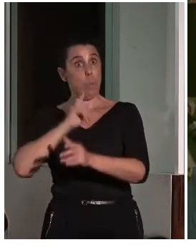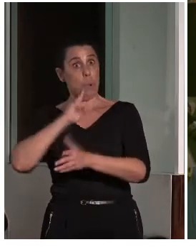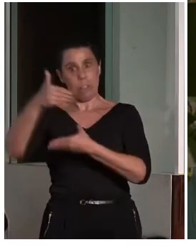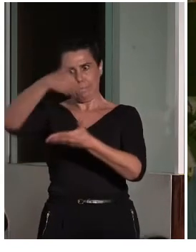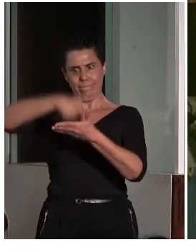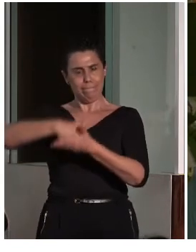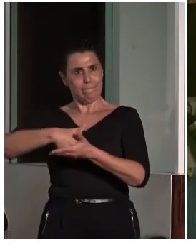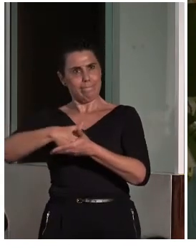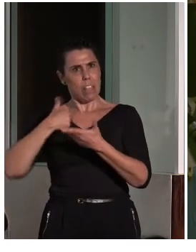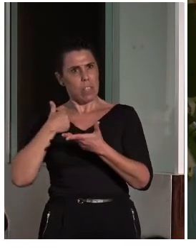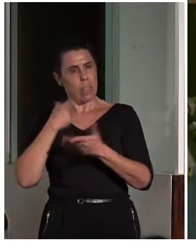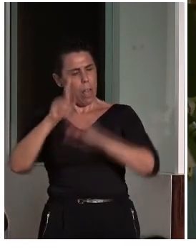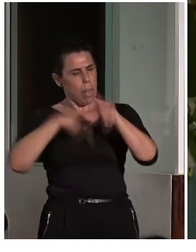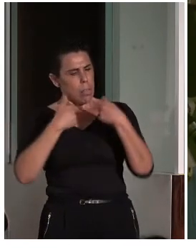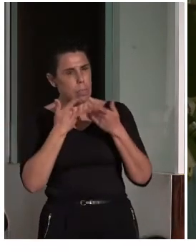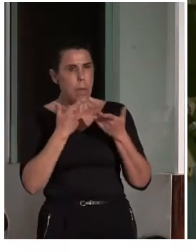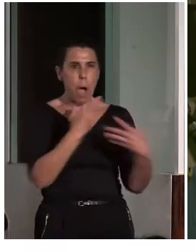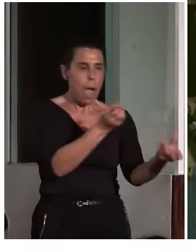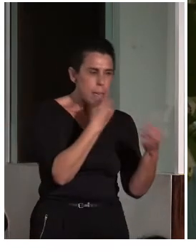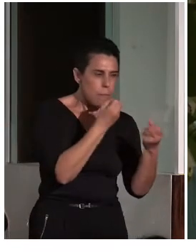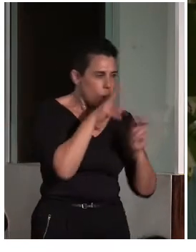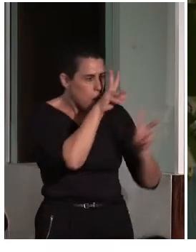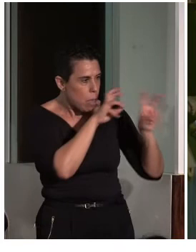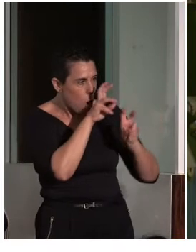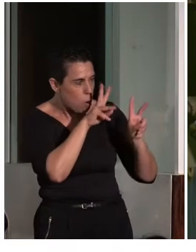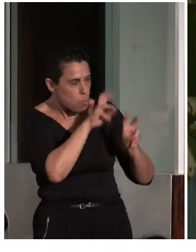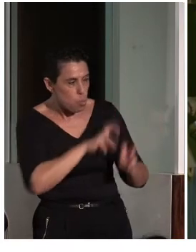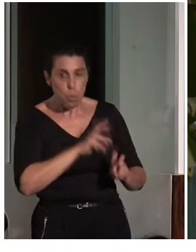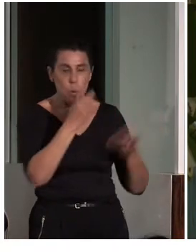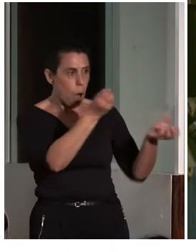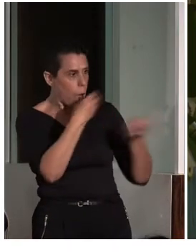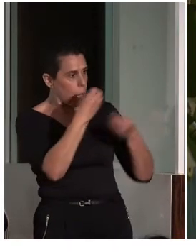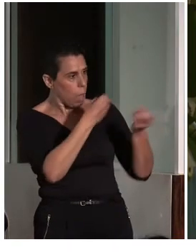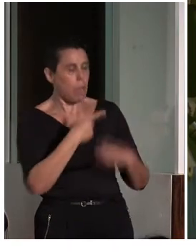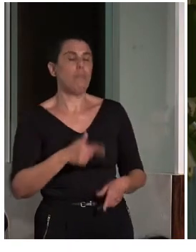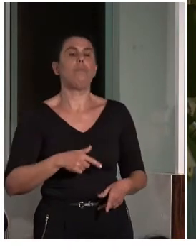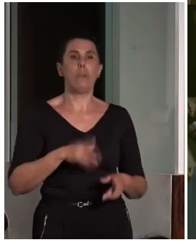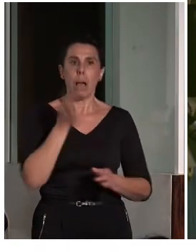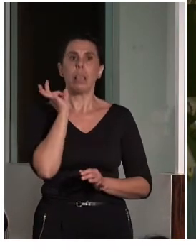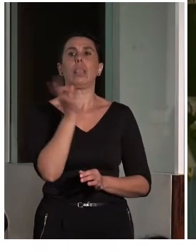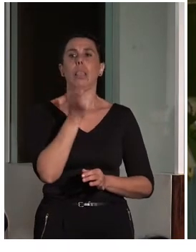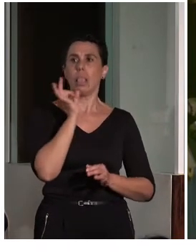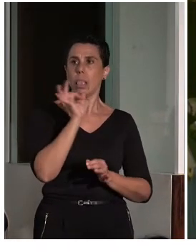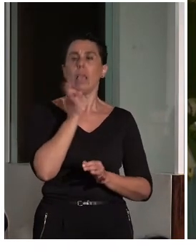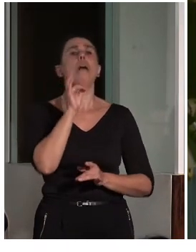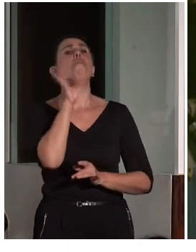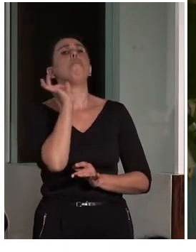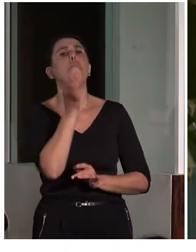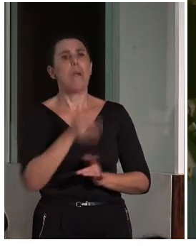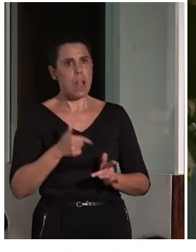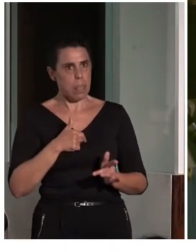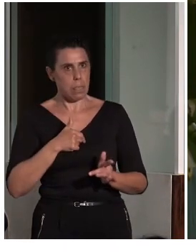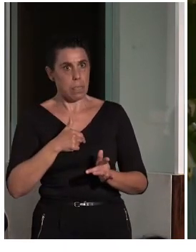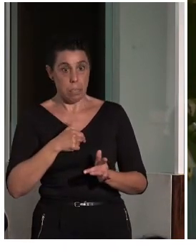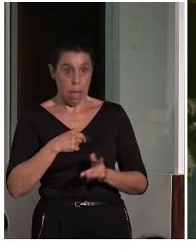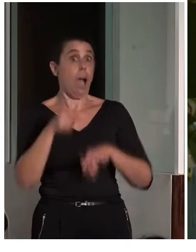digo que, personalmente, bueno, pues es un camino que estamos haciendo, que es una obligación por parte de la Administración informarse,